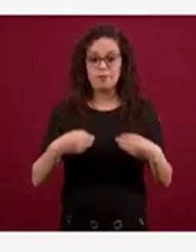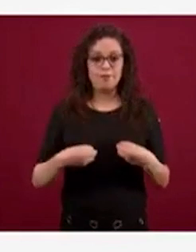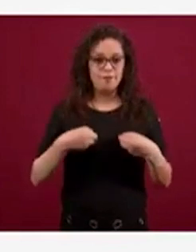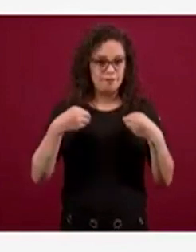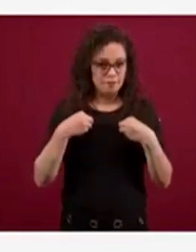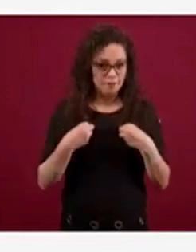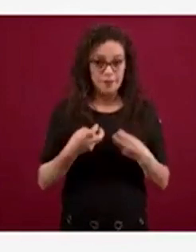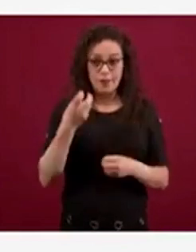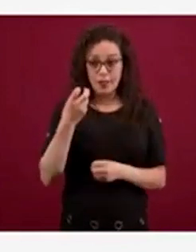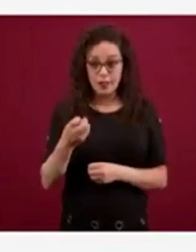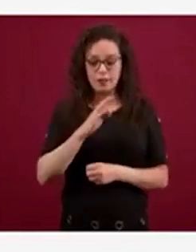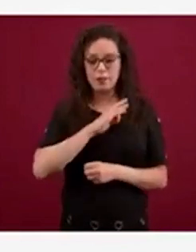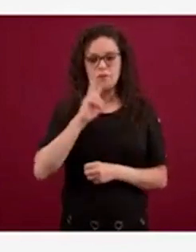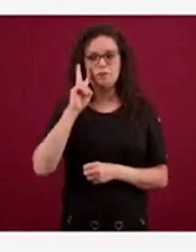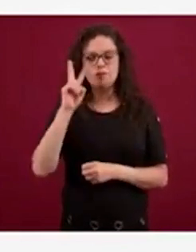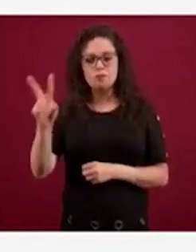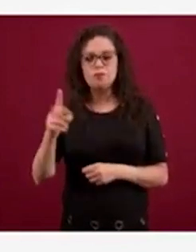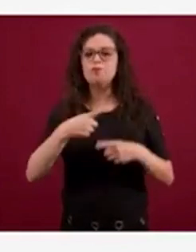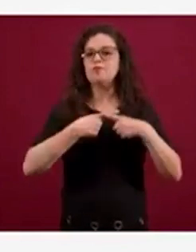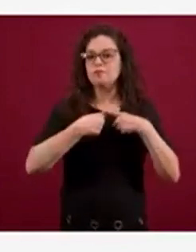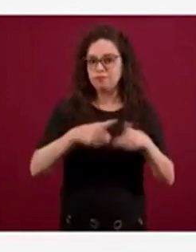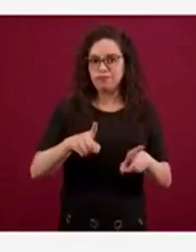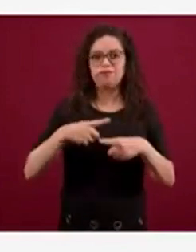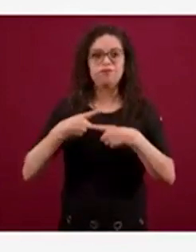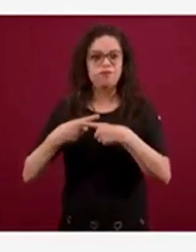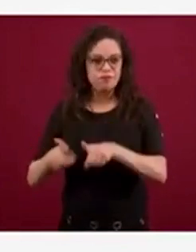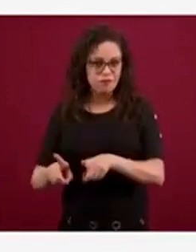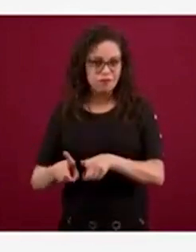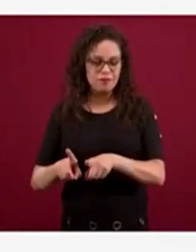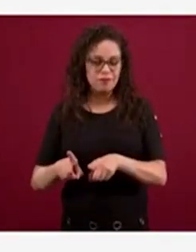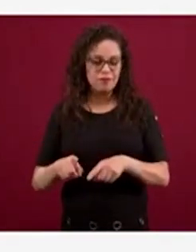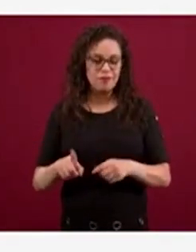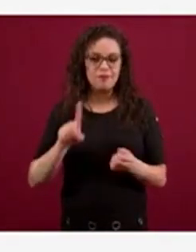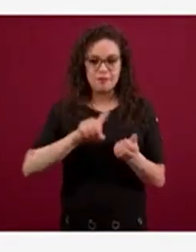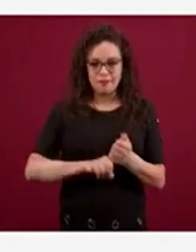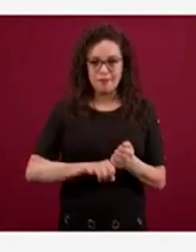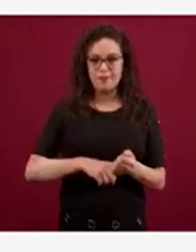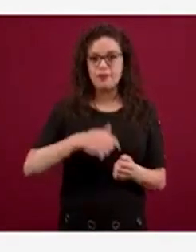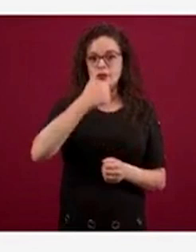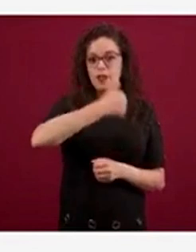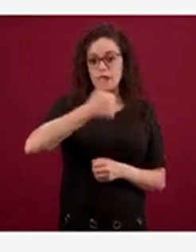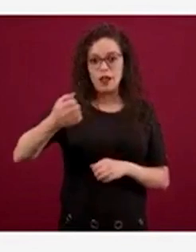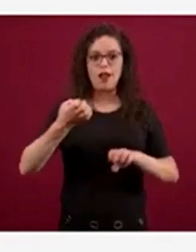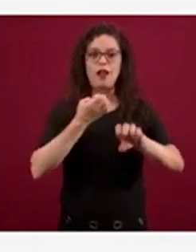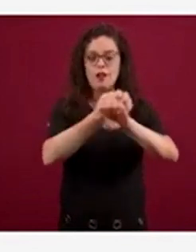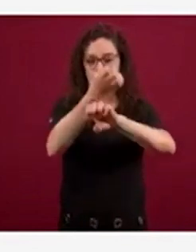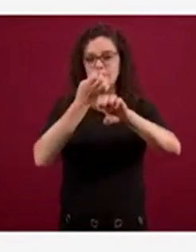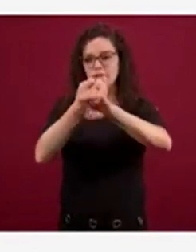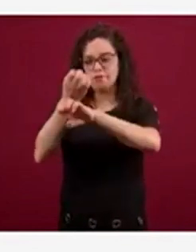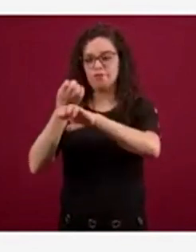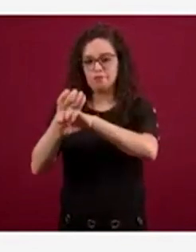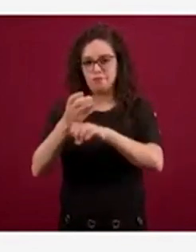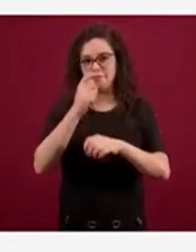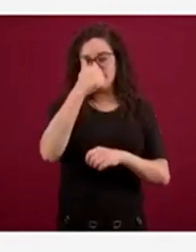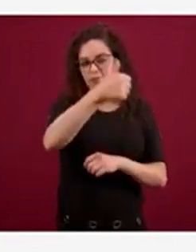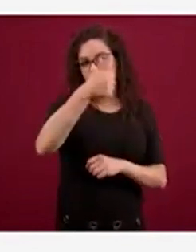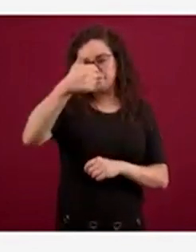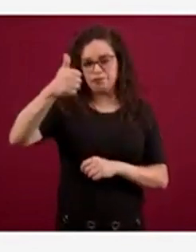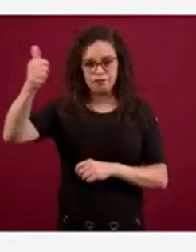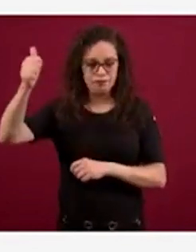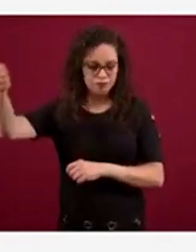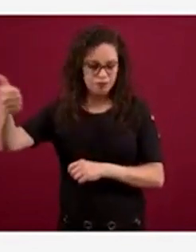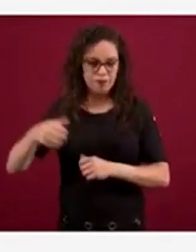tasa se comporta de manera diferente dependiendo de cada una de las entidades federativas. donde veamos una entidad